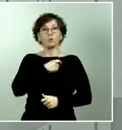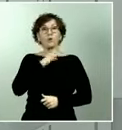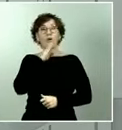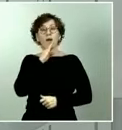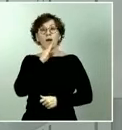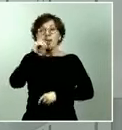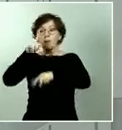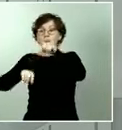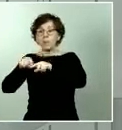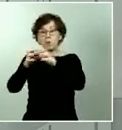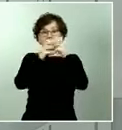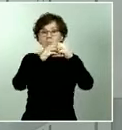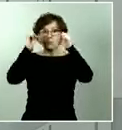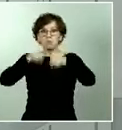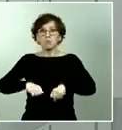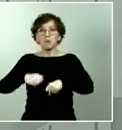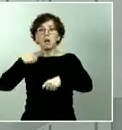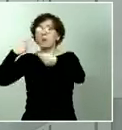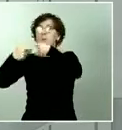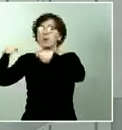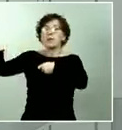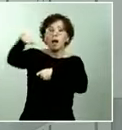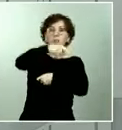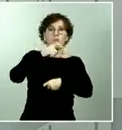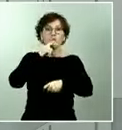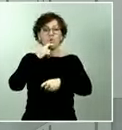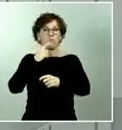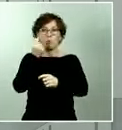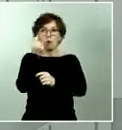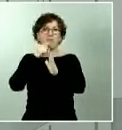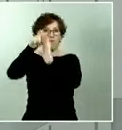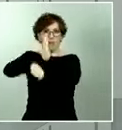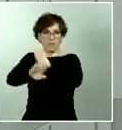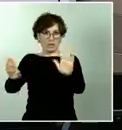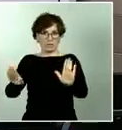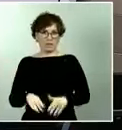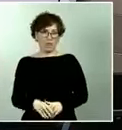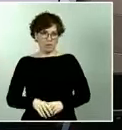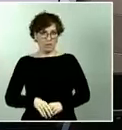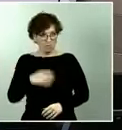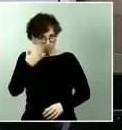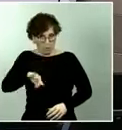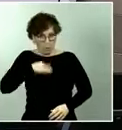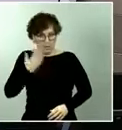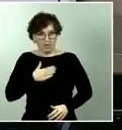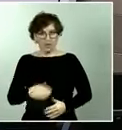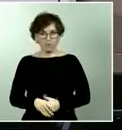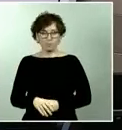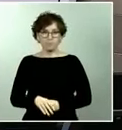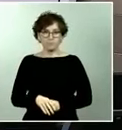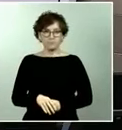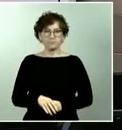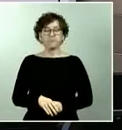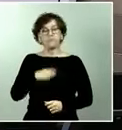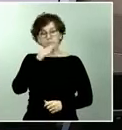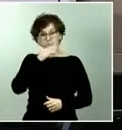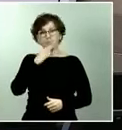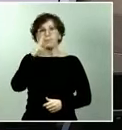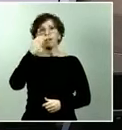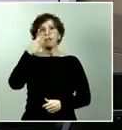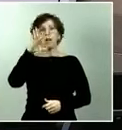otras informaciones relevantes para fijar el precio de estos productos. Pregunta ahora, cambio 16. Adelante, cambio 16.